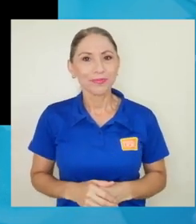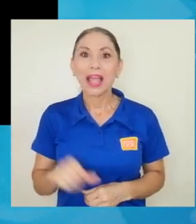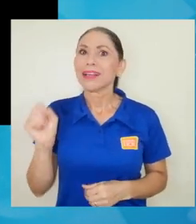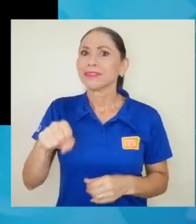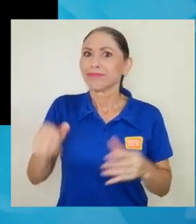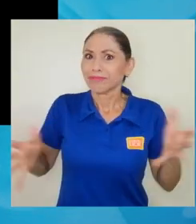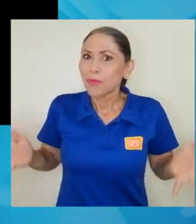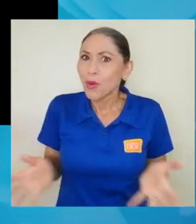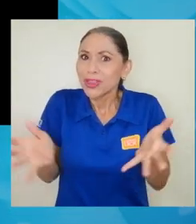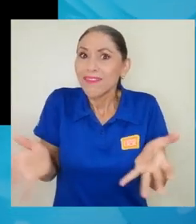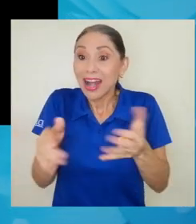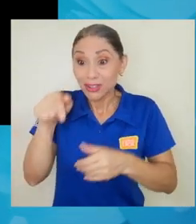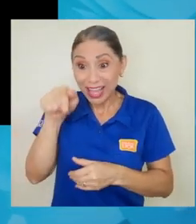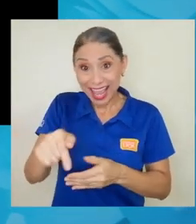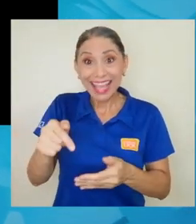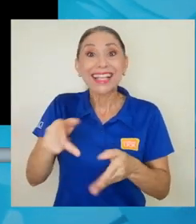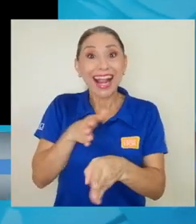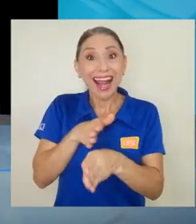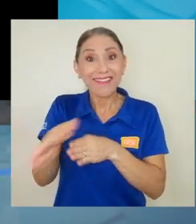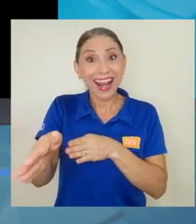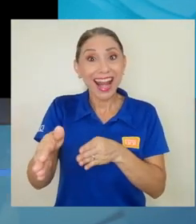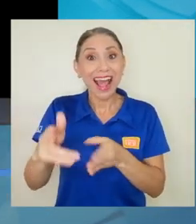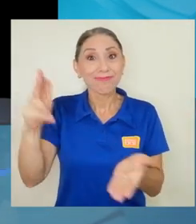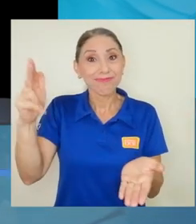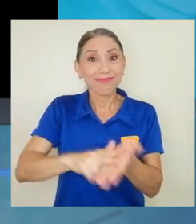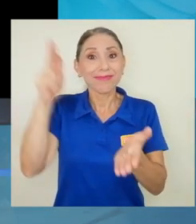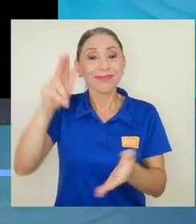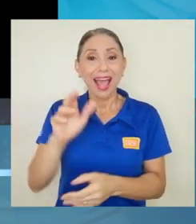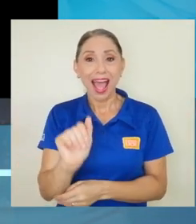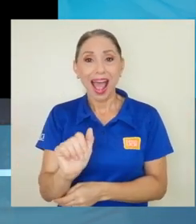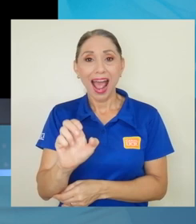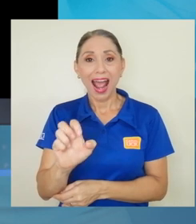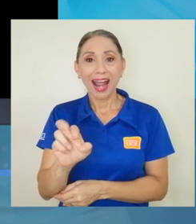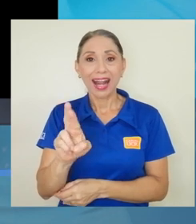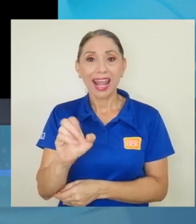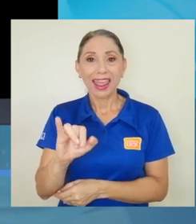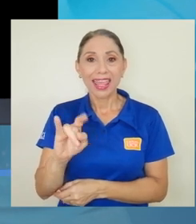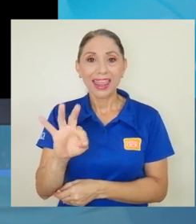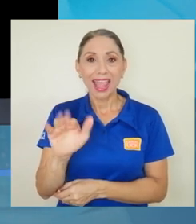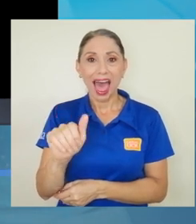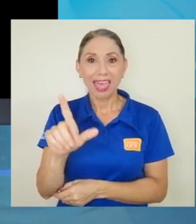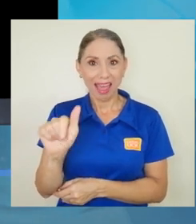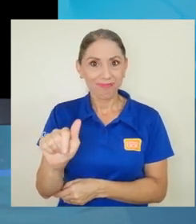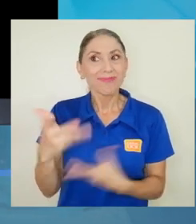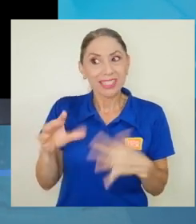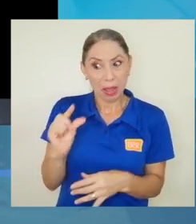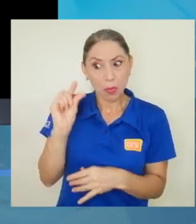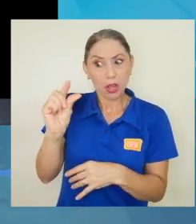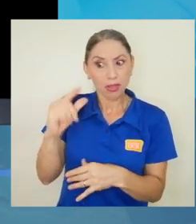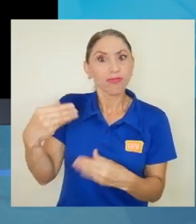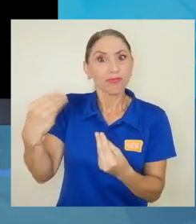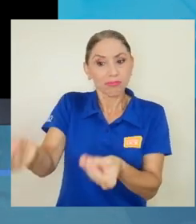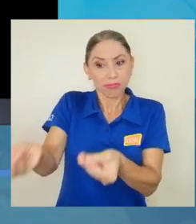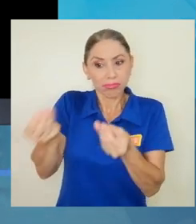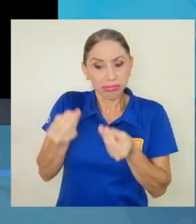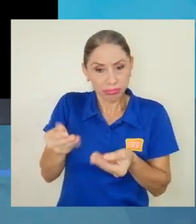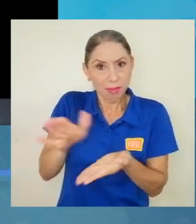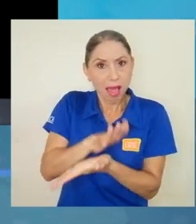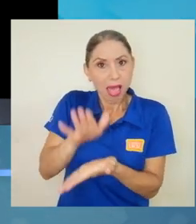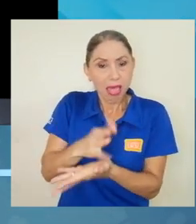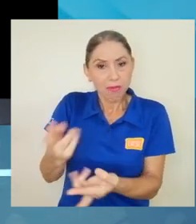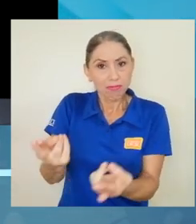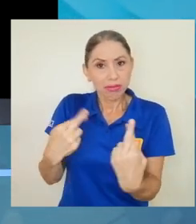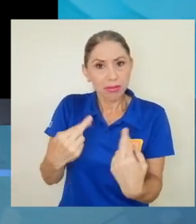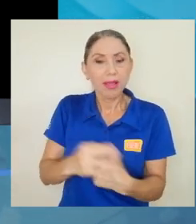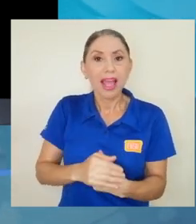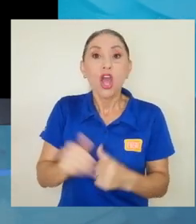motivarlos. Es una carrera que está acreditada, precisamente pronto vamos a recibir los certificados de la acreditación. Es una carrera que con esta